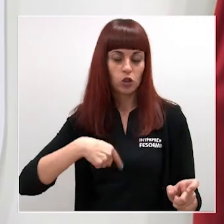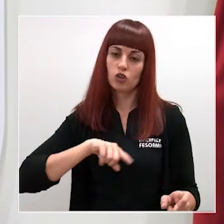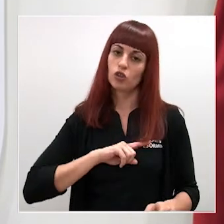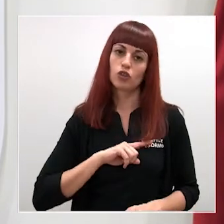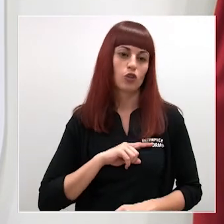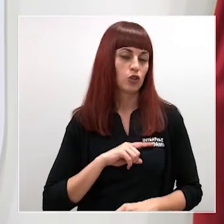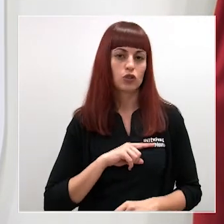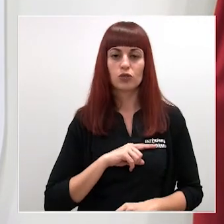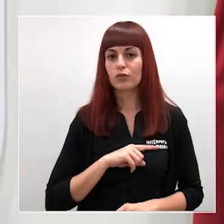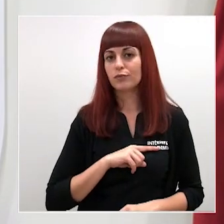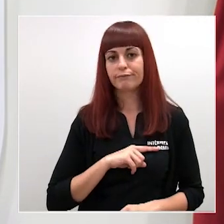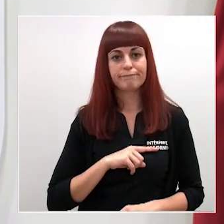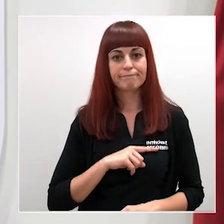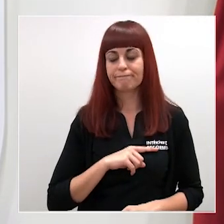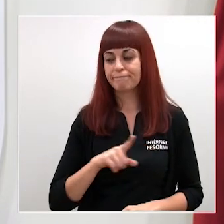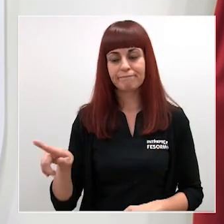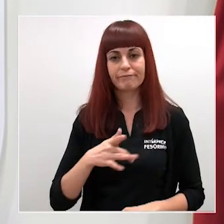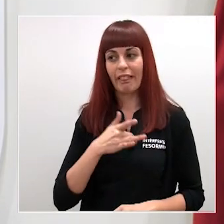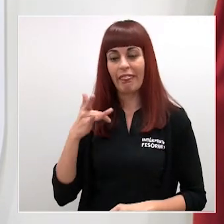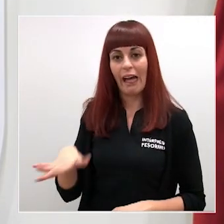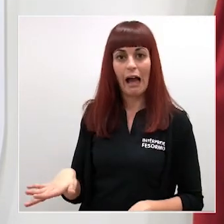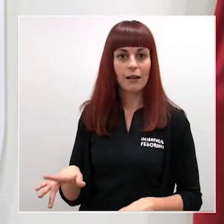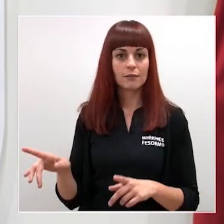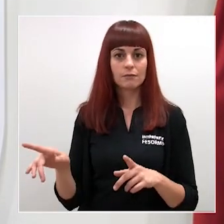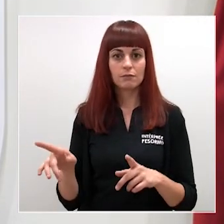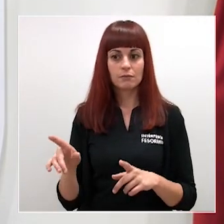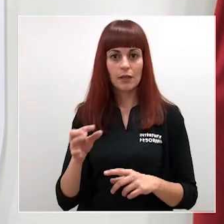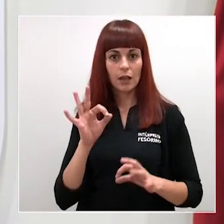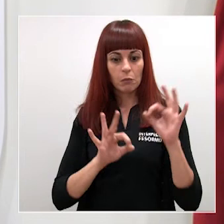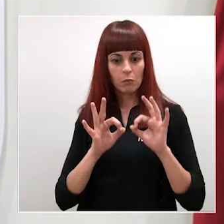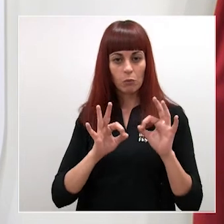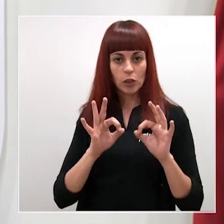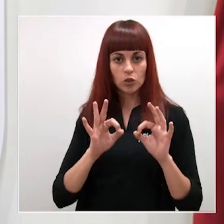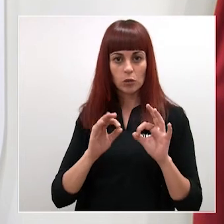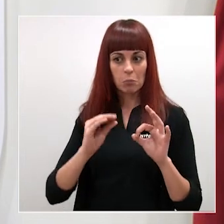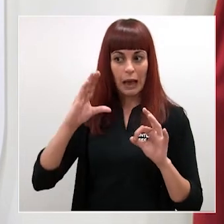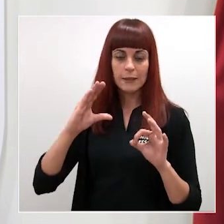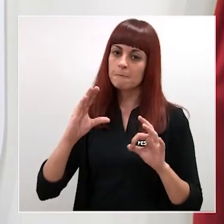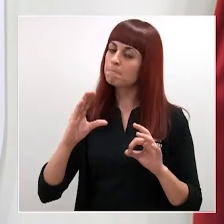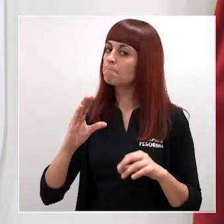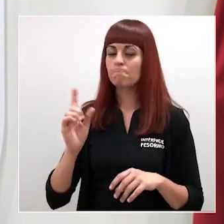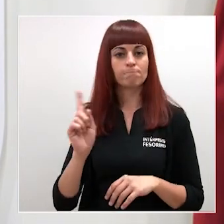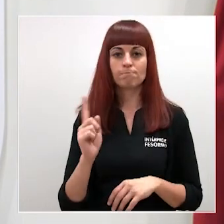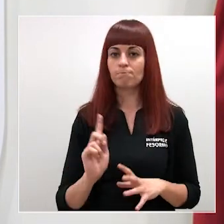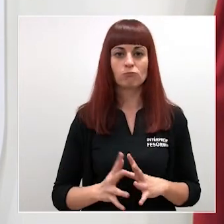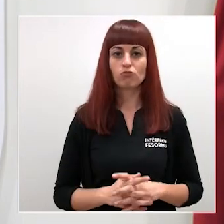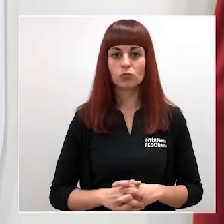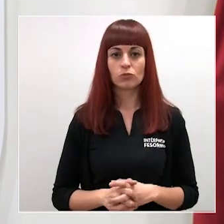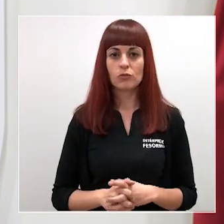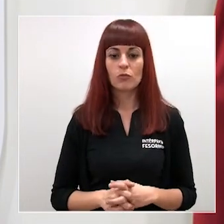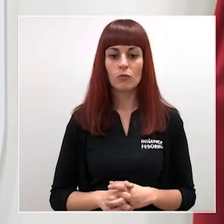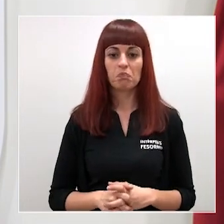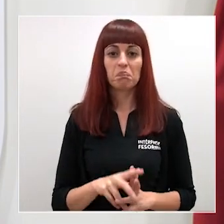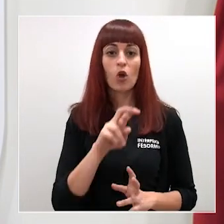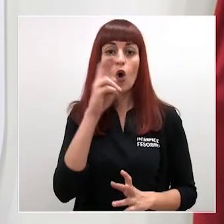nunca a ceder ante un incremento de impuestos una subida de impuestos cualquier